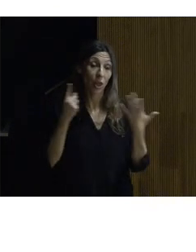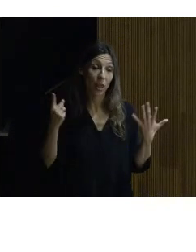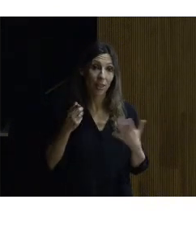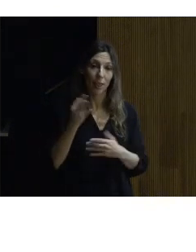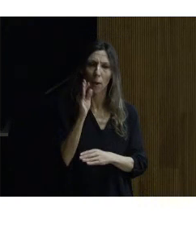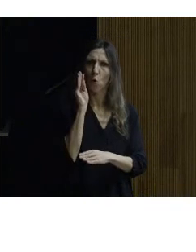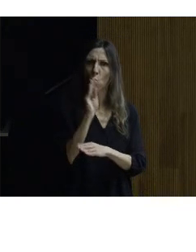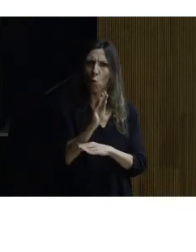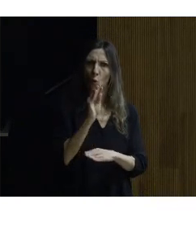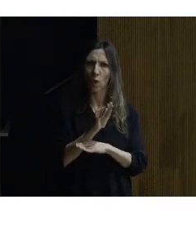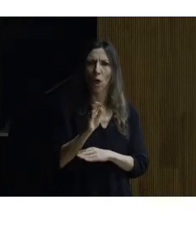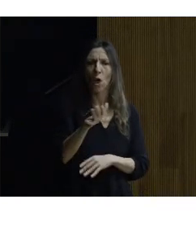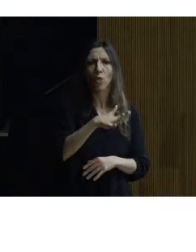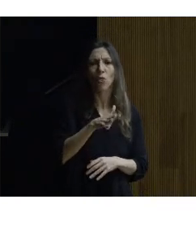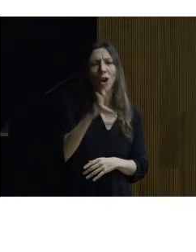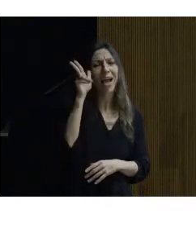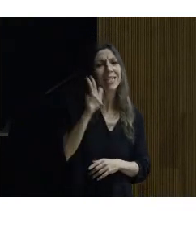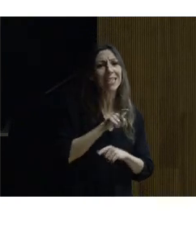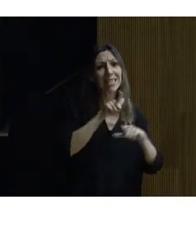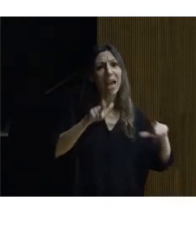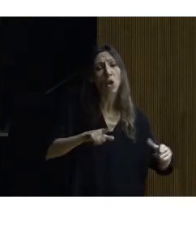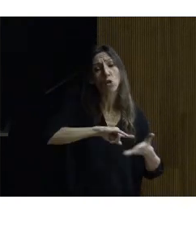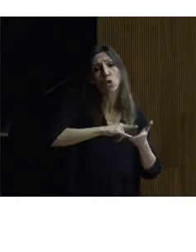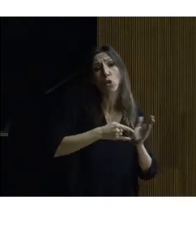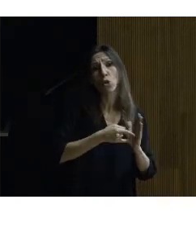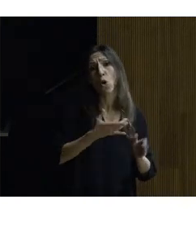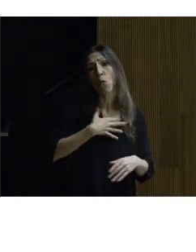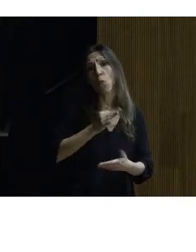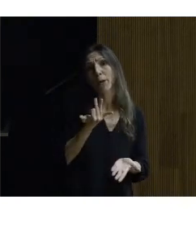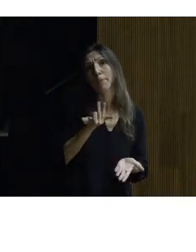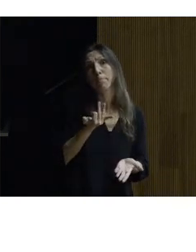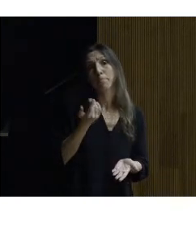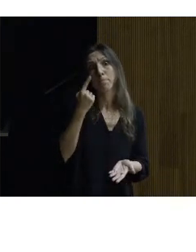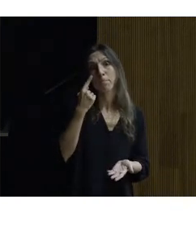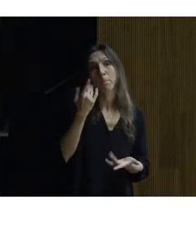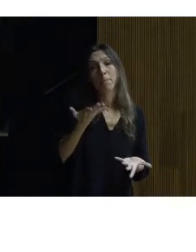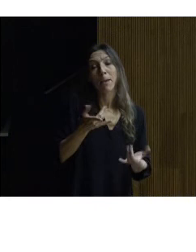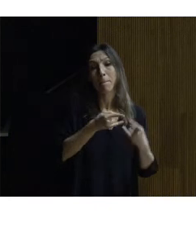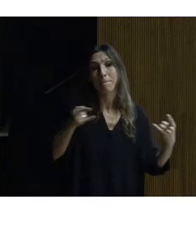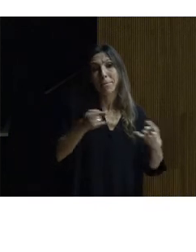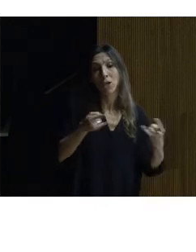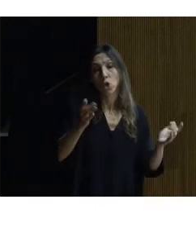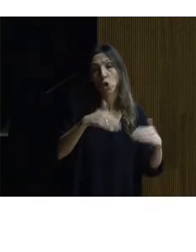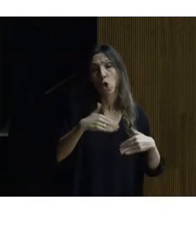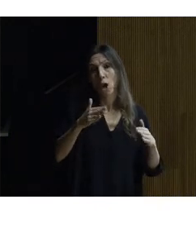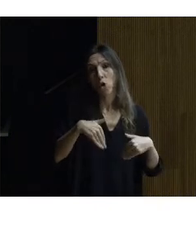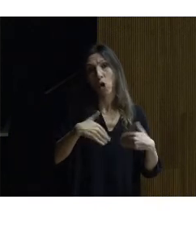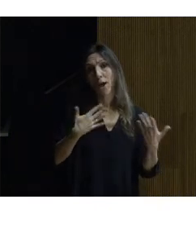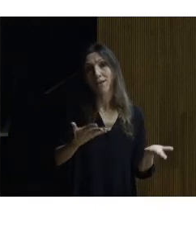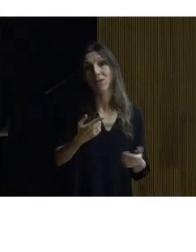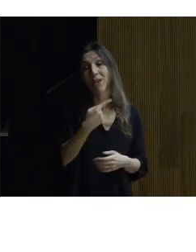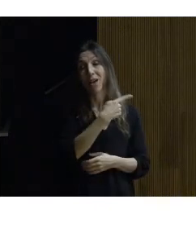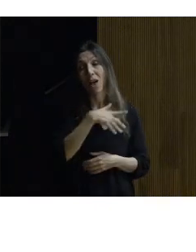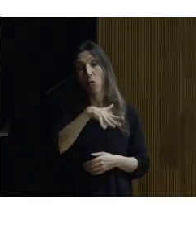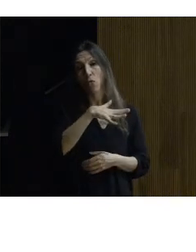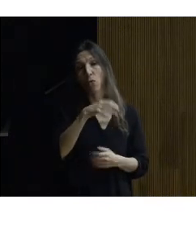la solución después de comprobar que no teníamos absorción magnética con la medición correspondiente y dado que este zócalo de